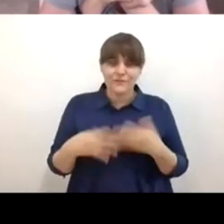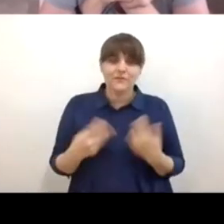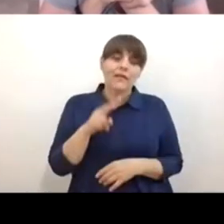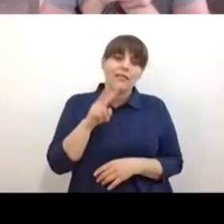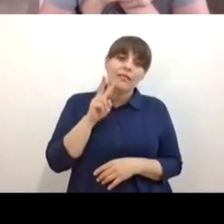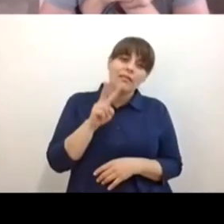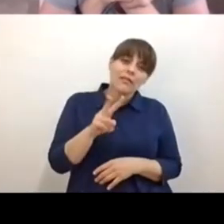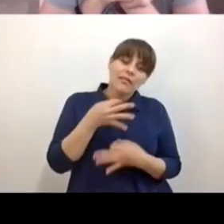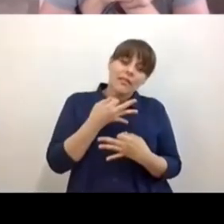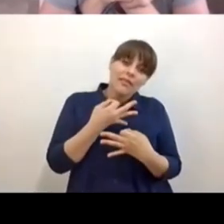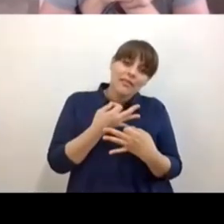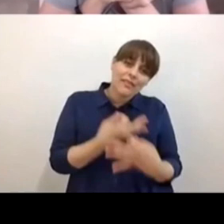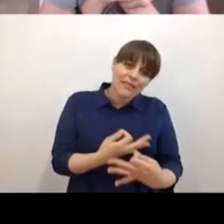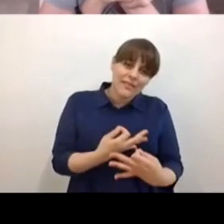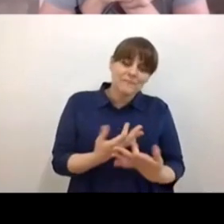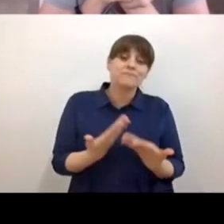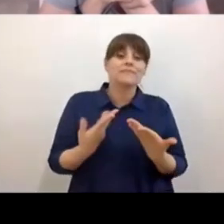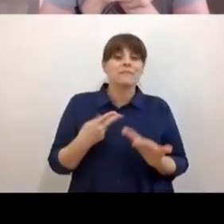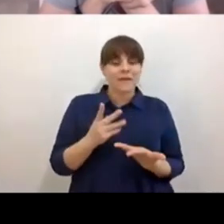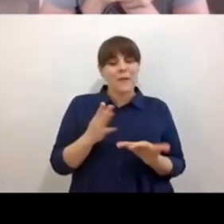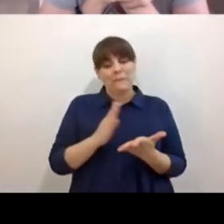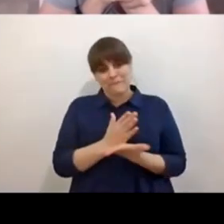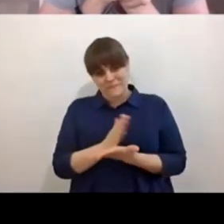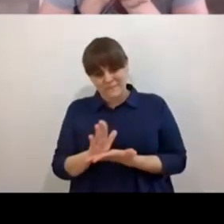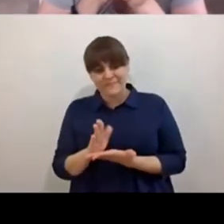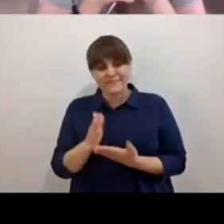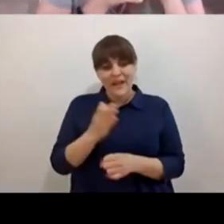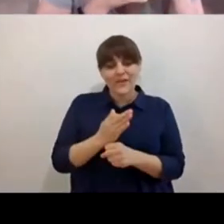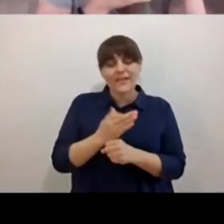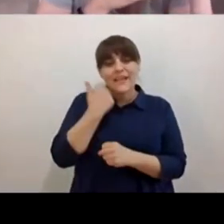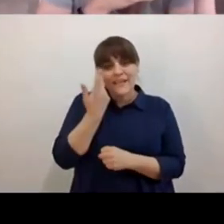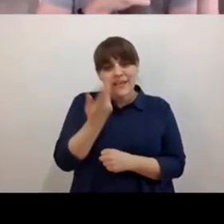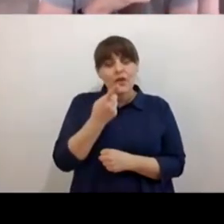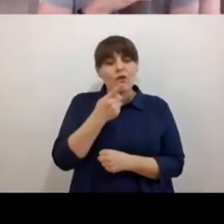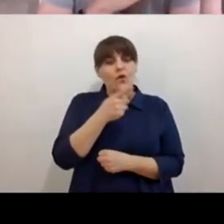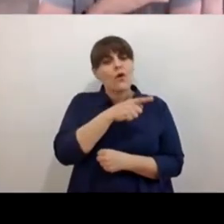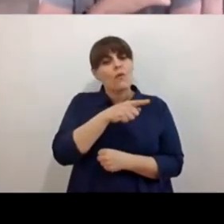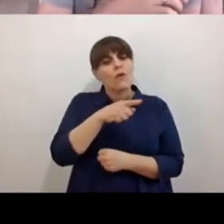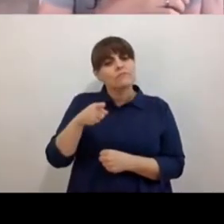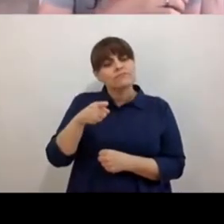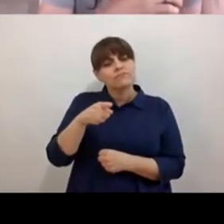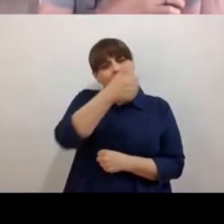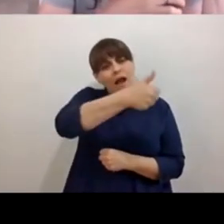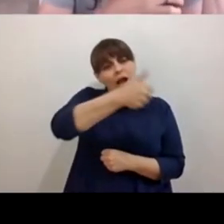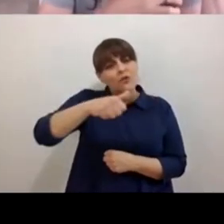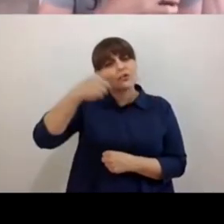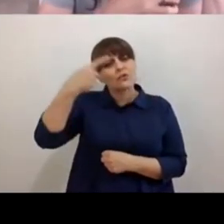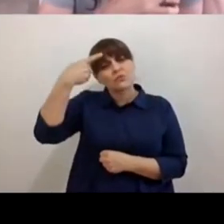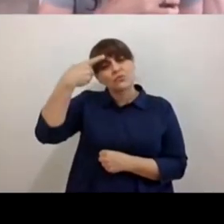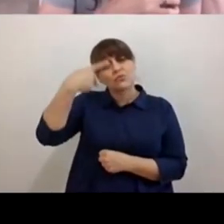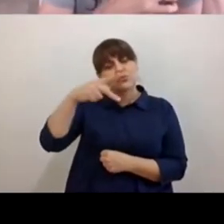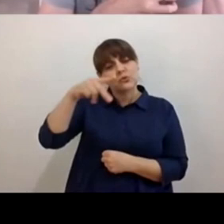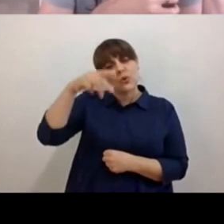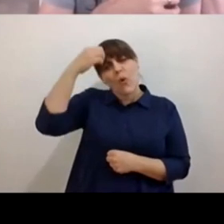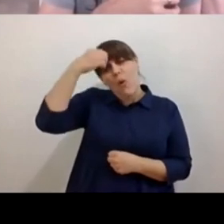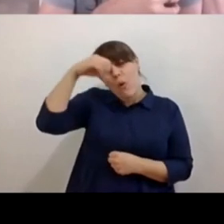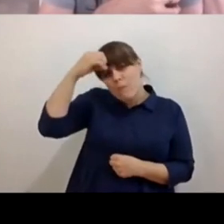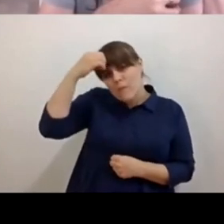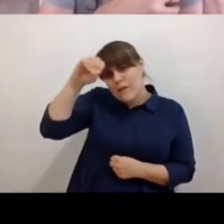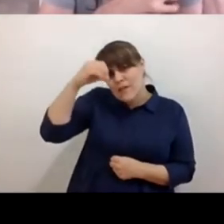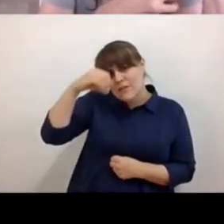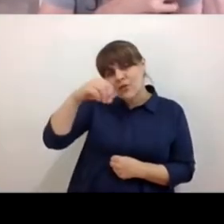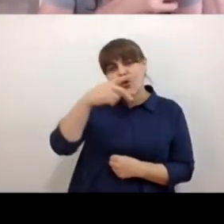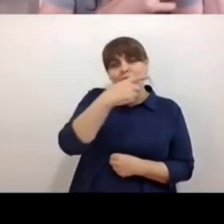sí me interesa ahora el momento de la reacción de cada quien a las otras tres panelistas